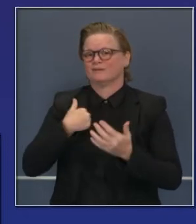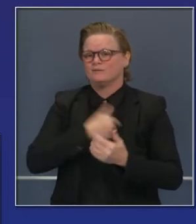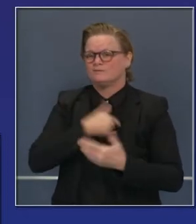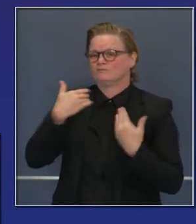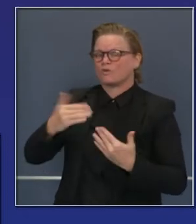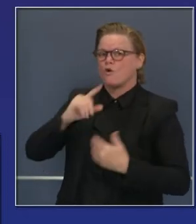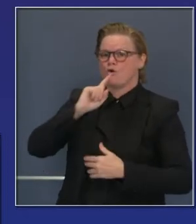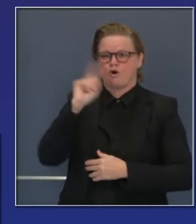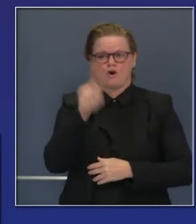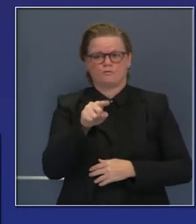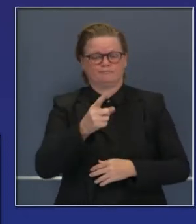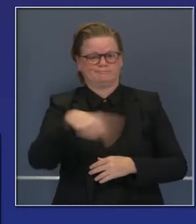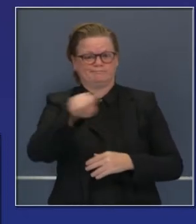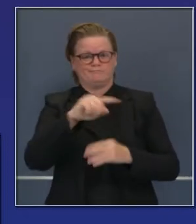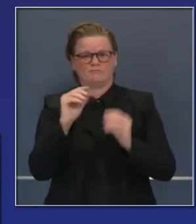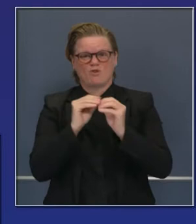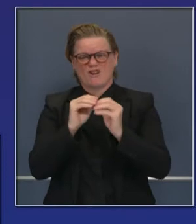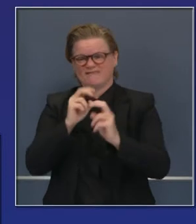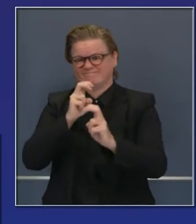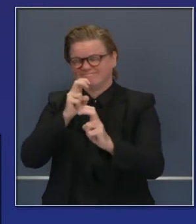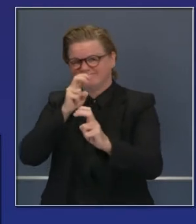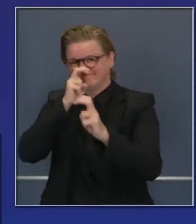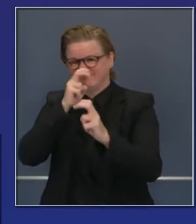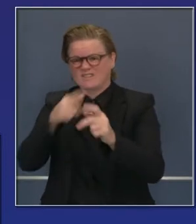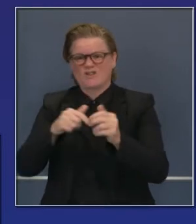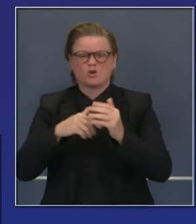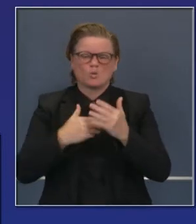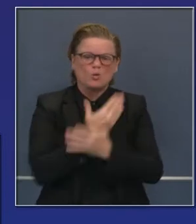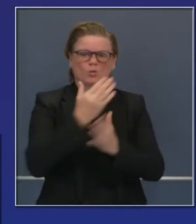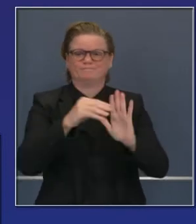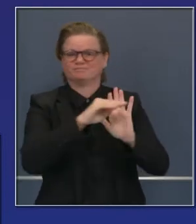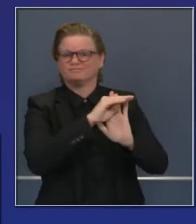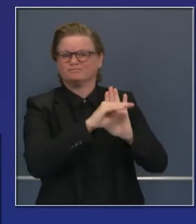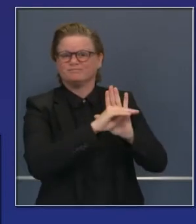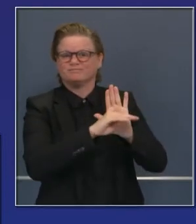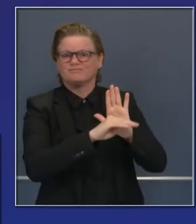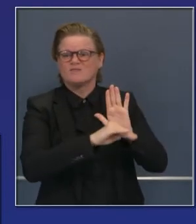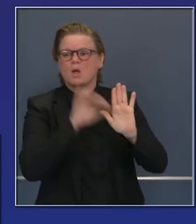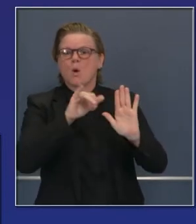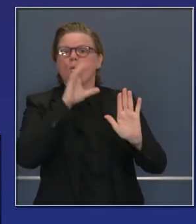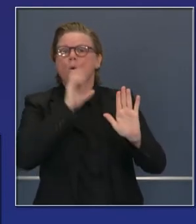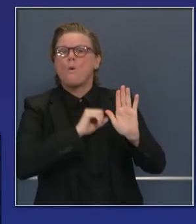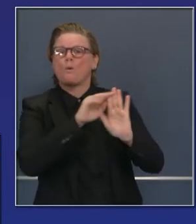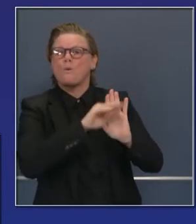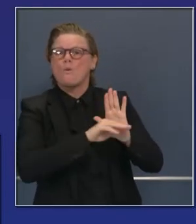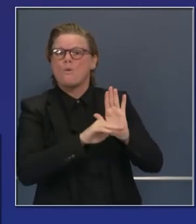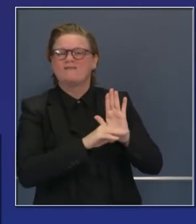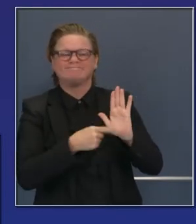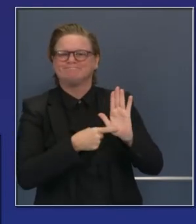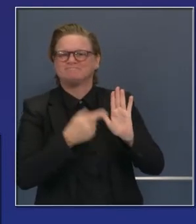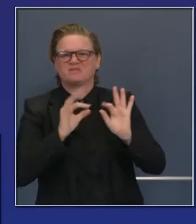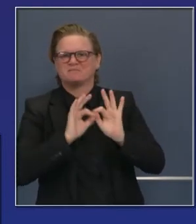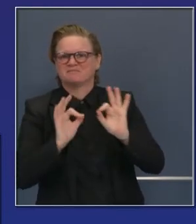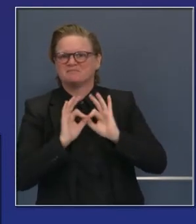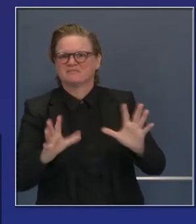restricciones sectoriales o para la industria, para negocios no esenciales como han visto en el condado